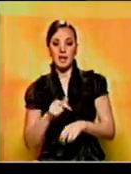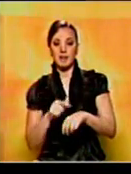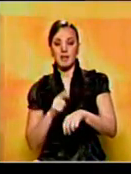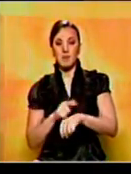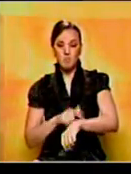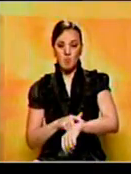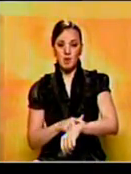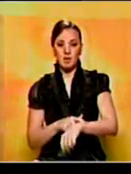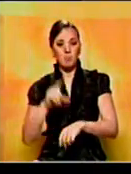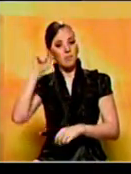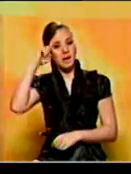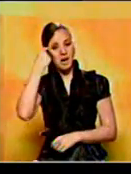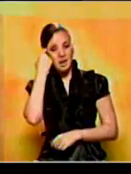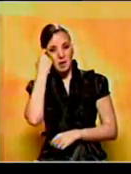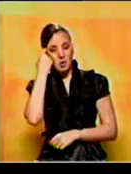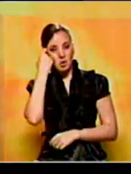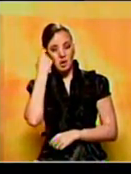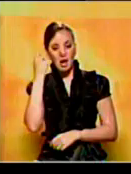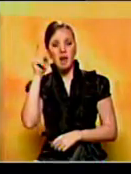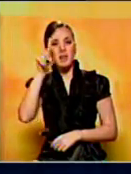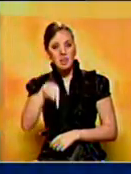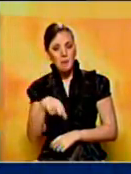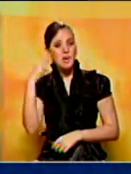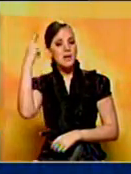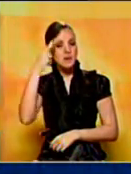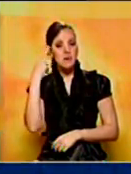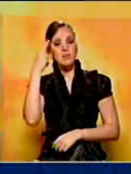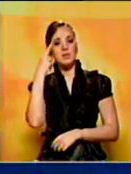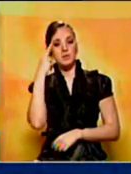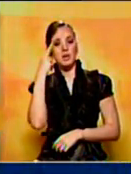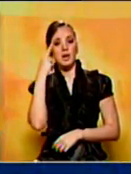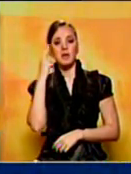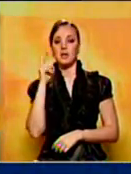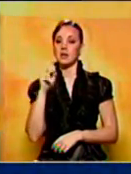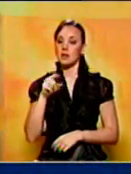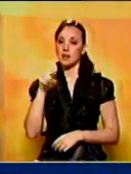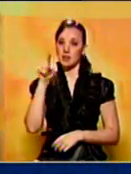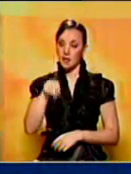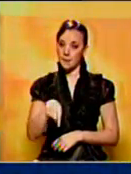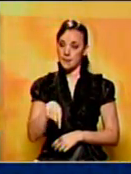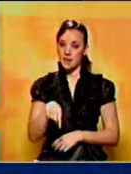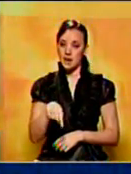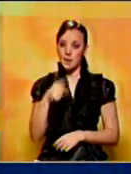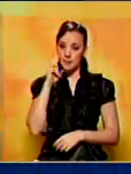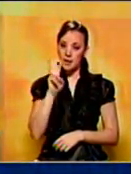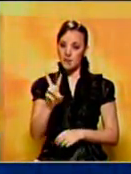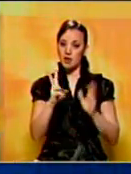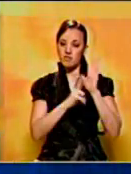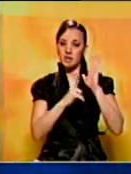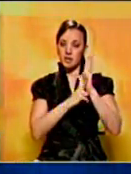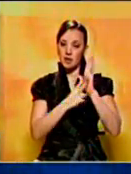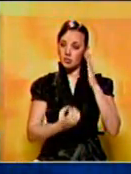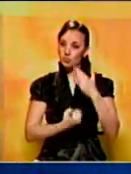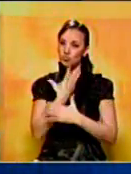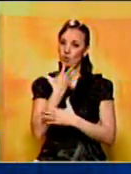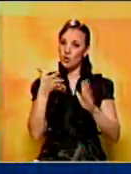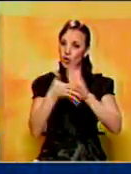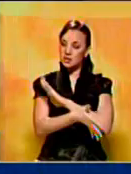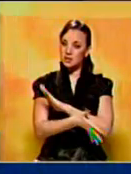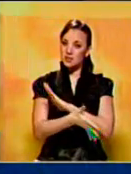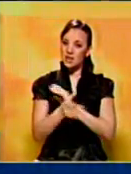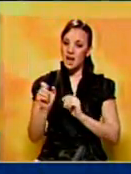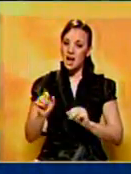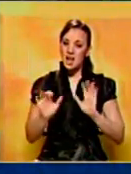recordar y reflexionar, pero sobre todo para reafirmar el verdadero espíritu de lo que ocurrió el 11 de